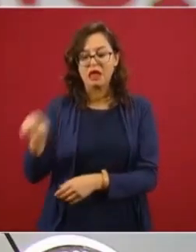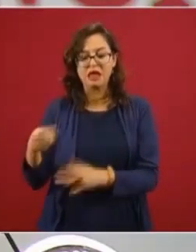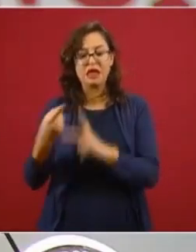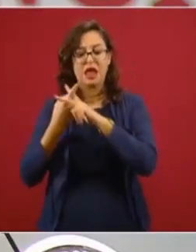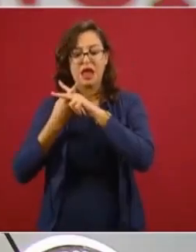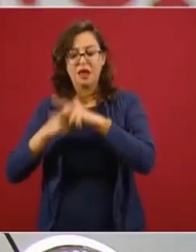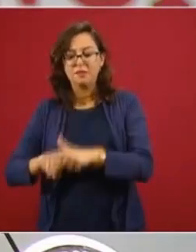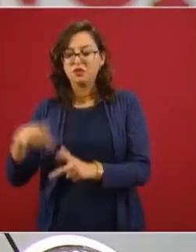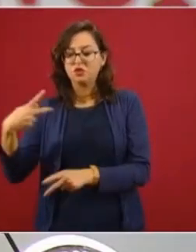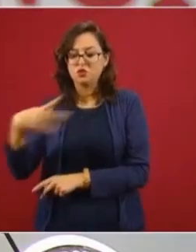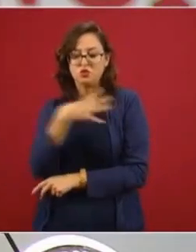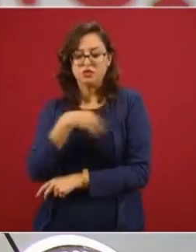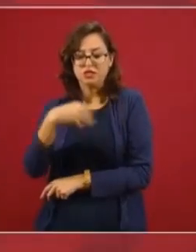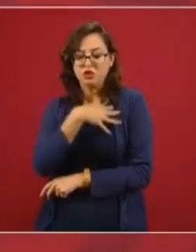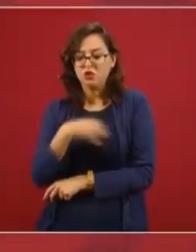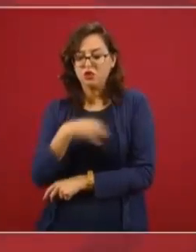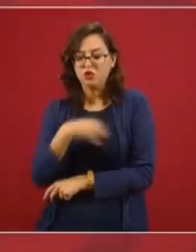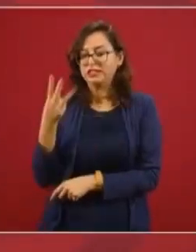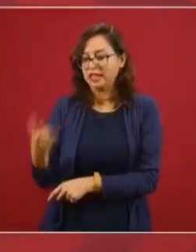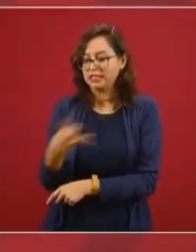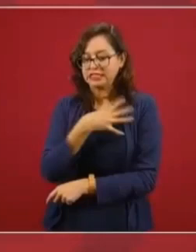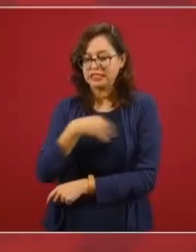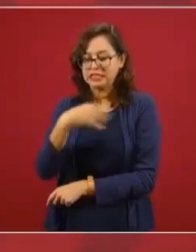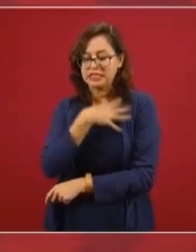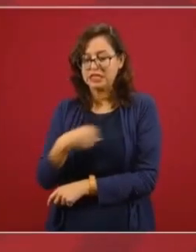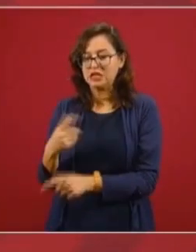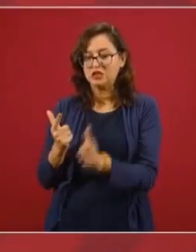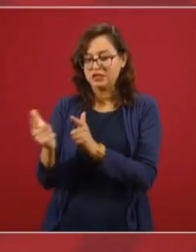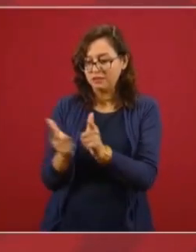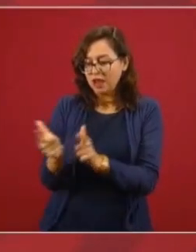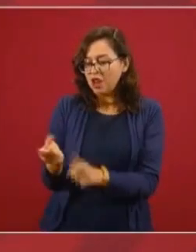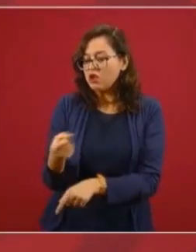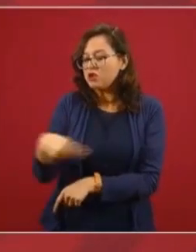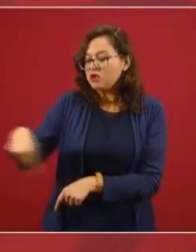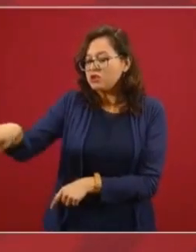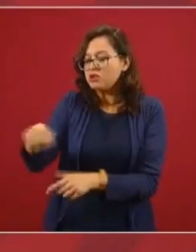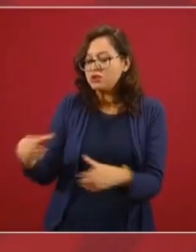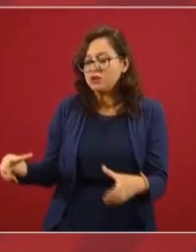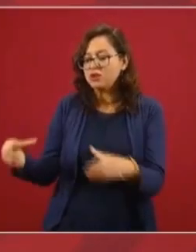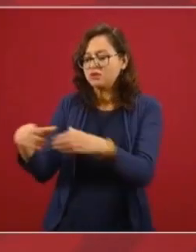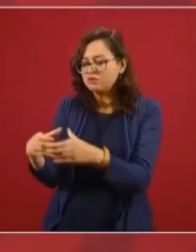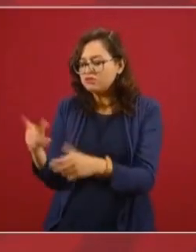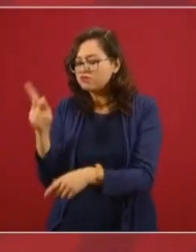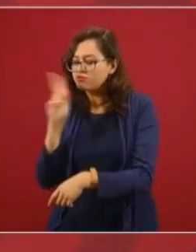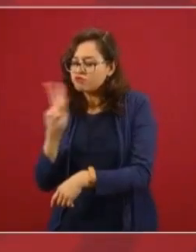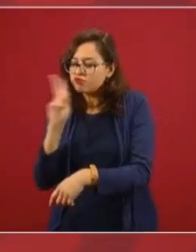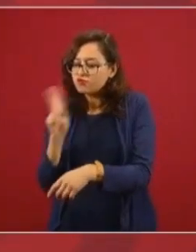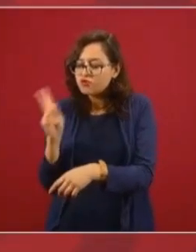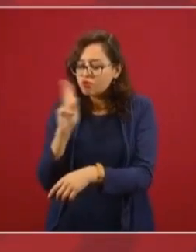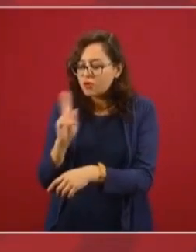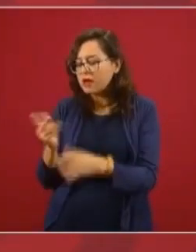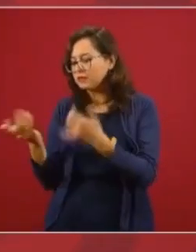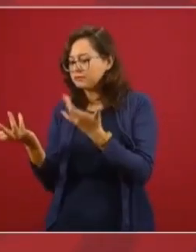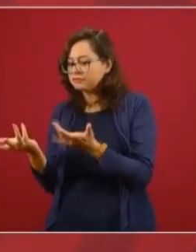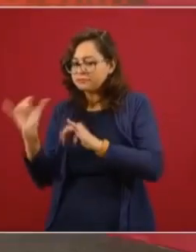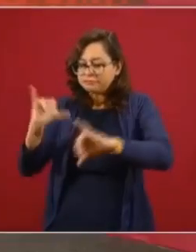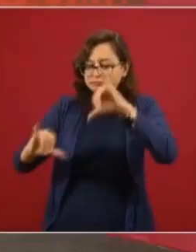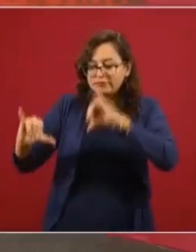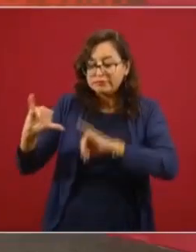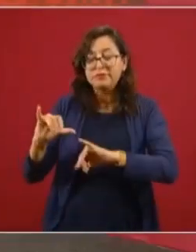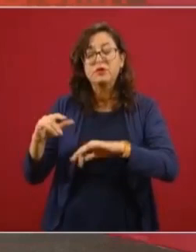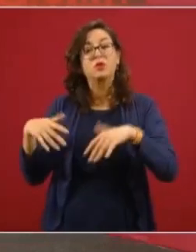como sus primeros voluntarios. y AstraZeneca, quien está llevando la vacuna a poder ser una realidad.